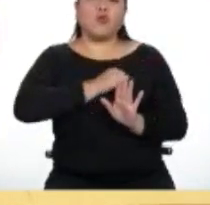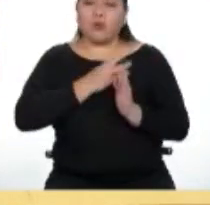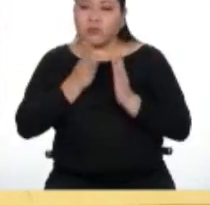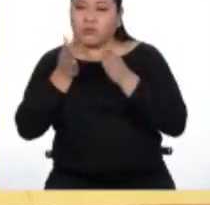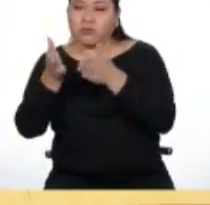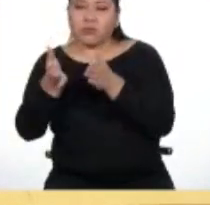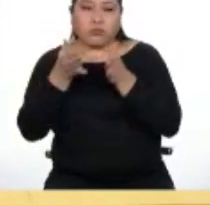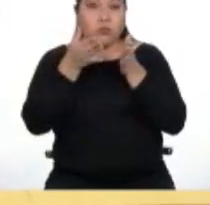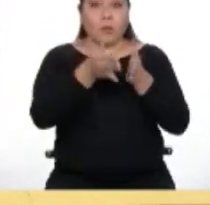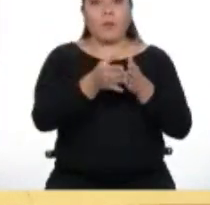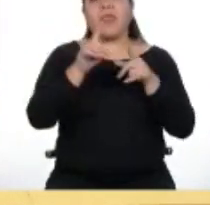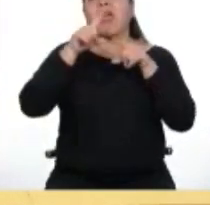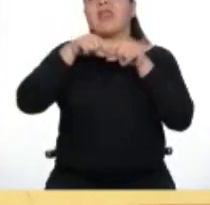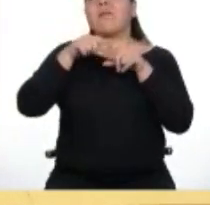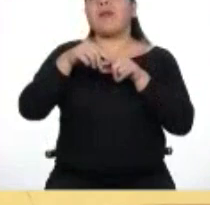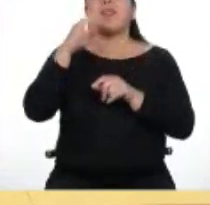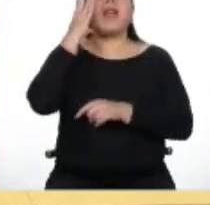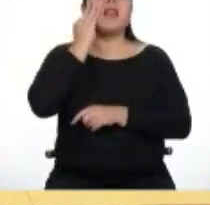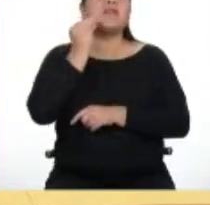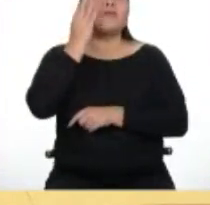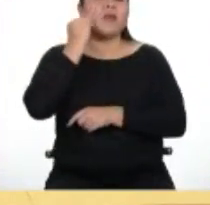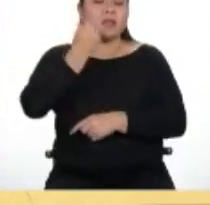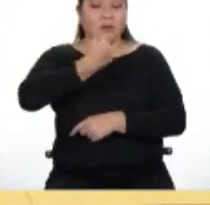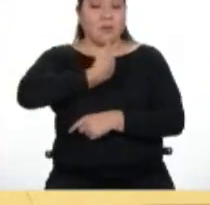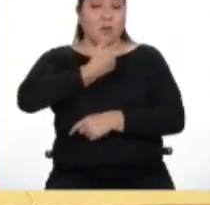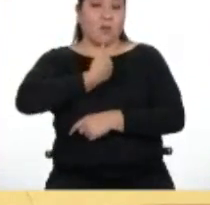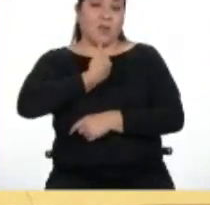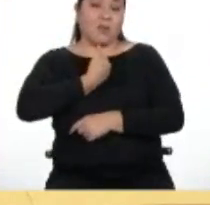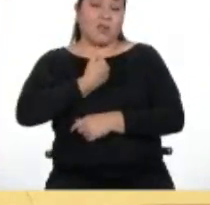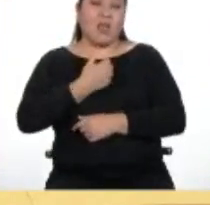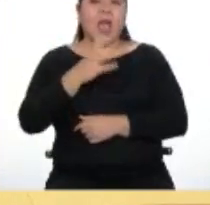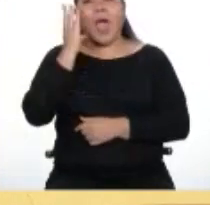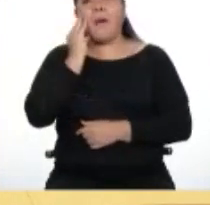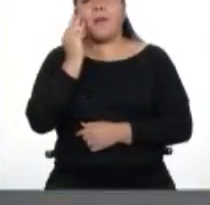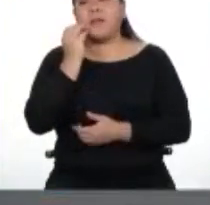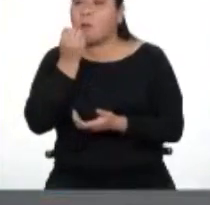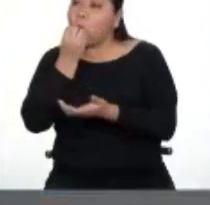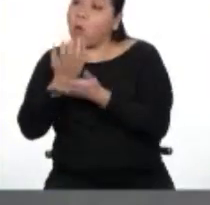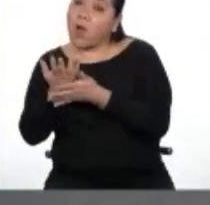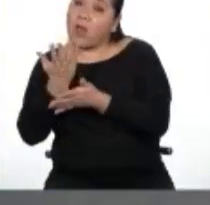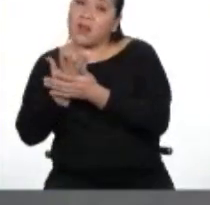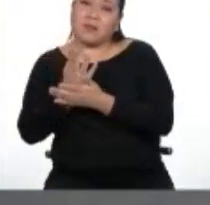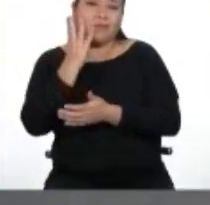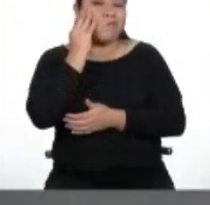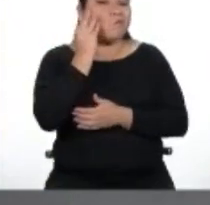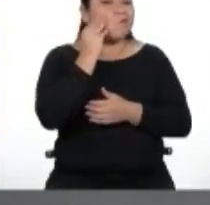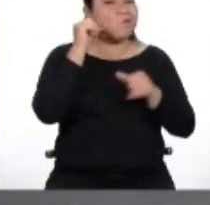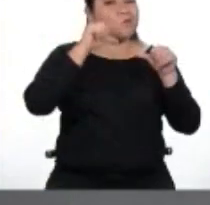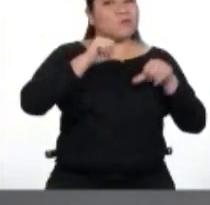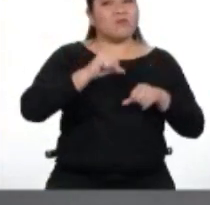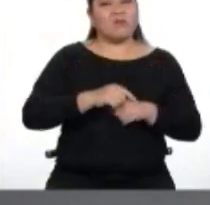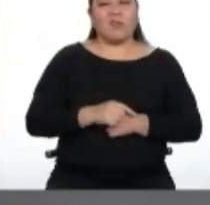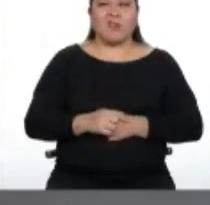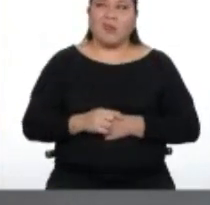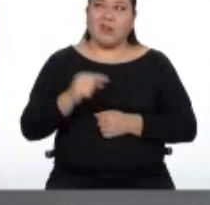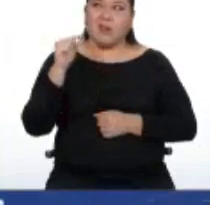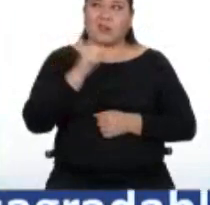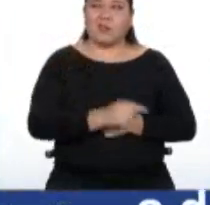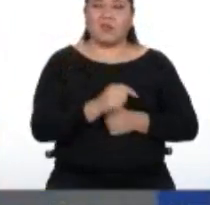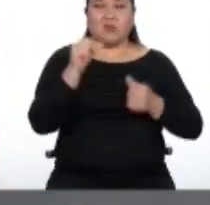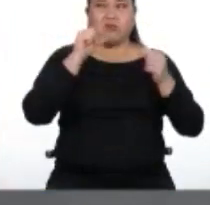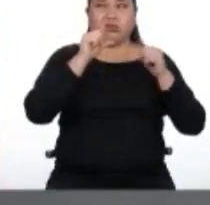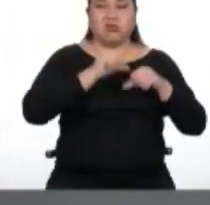con las experiencias que vivimos, agradables o desagradables. Desagradables, como este